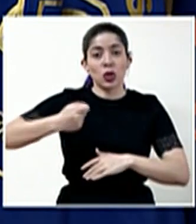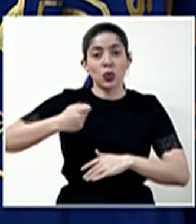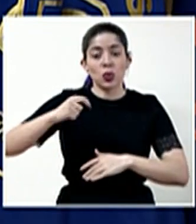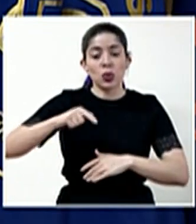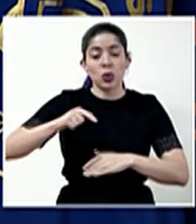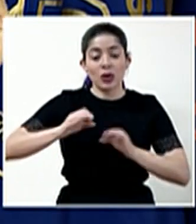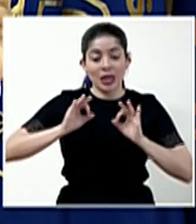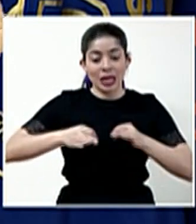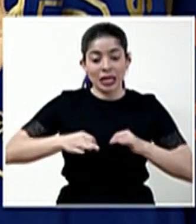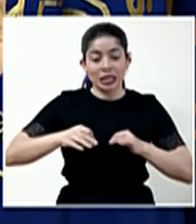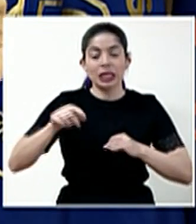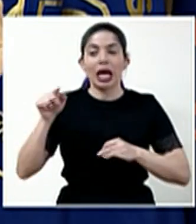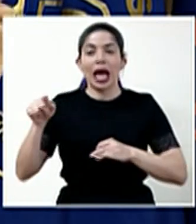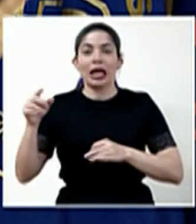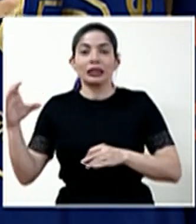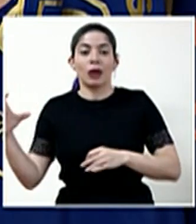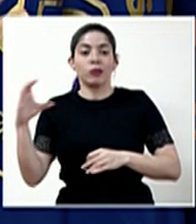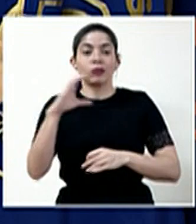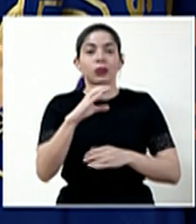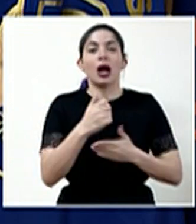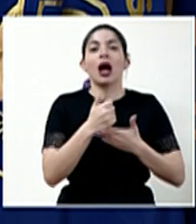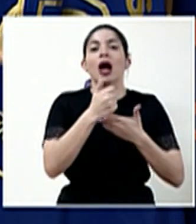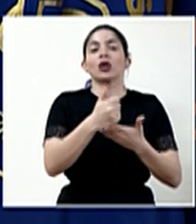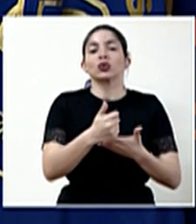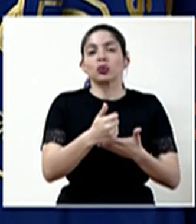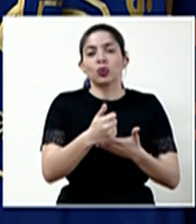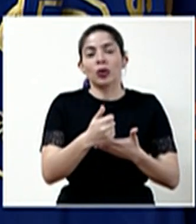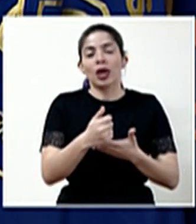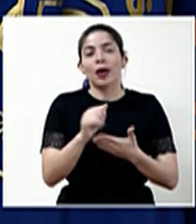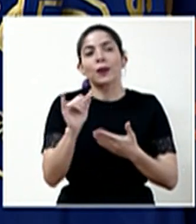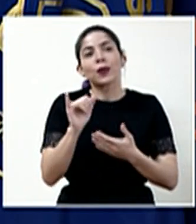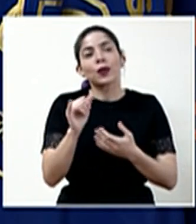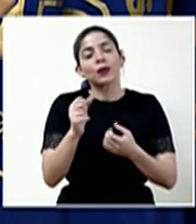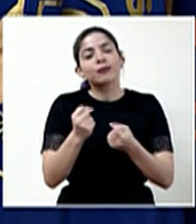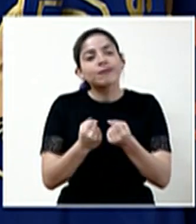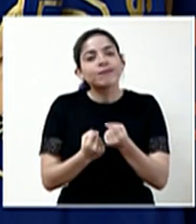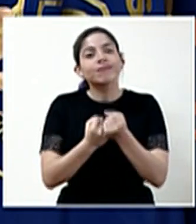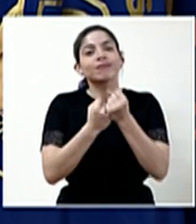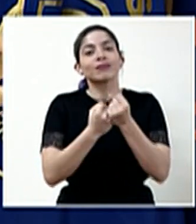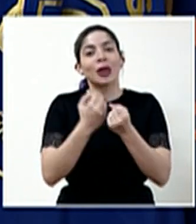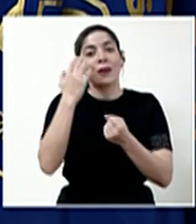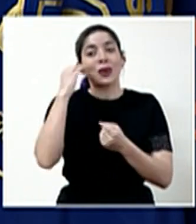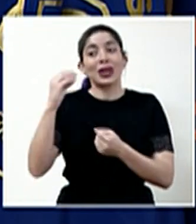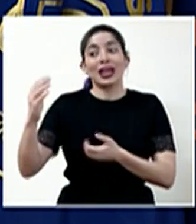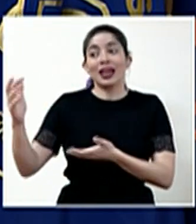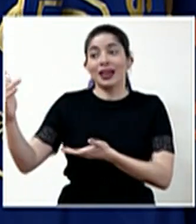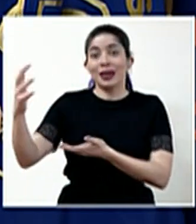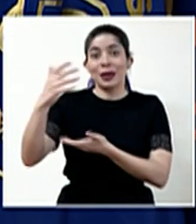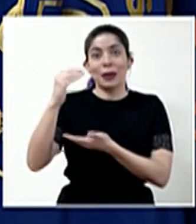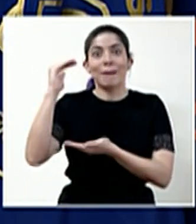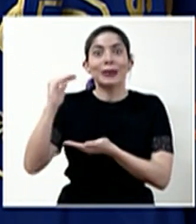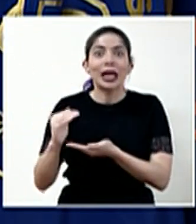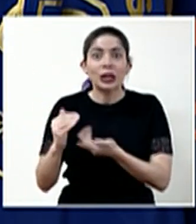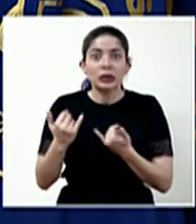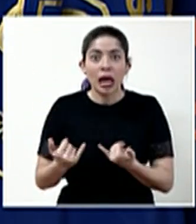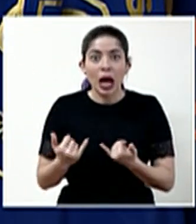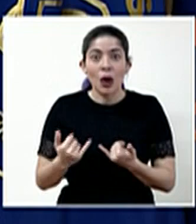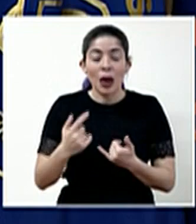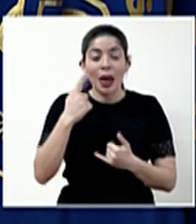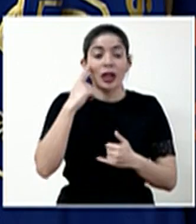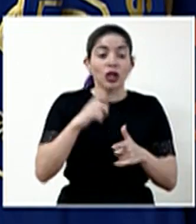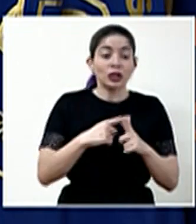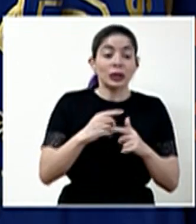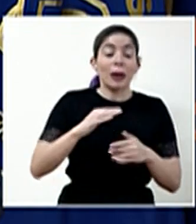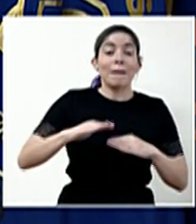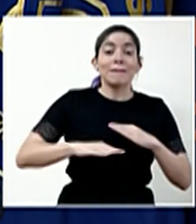que eso está destinado, digamos, a solventar esa reducción de ingresos por reducción en la base mínima